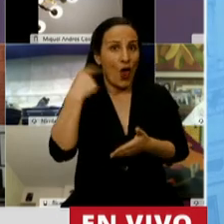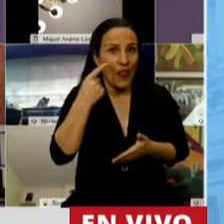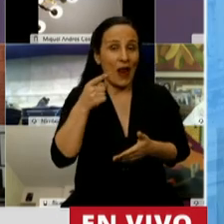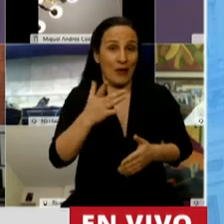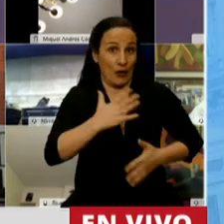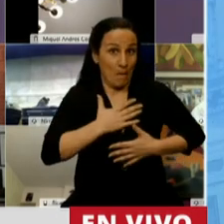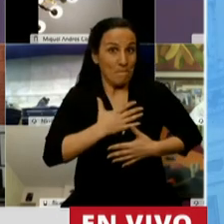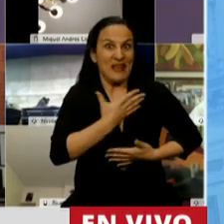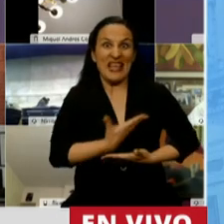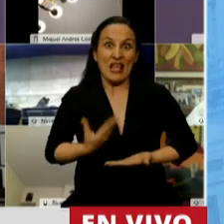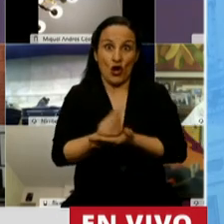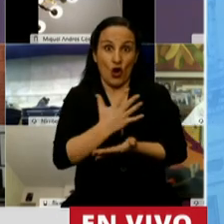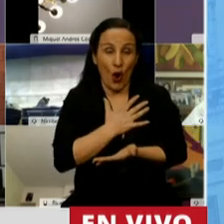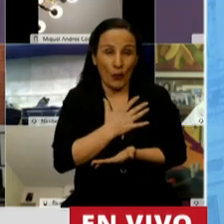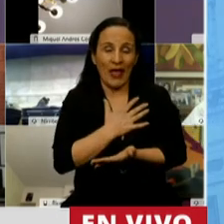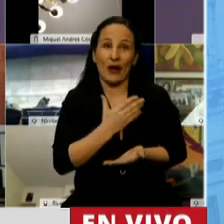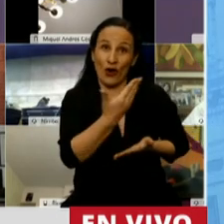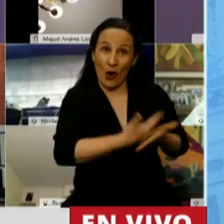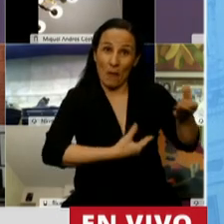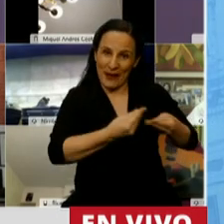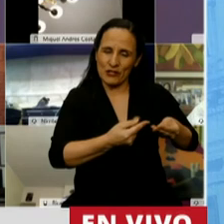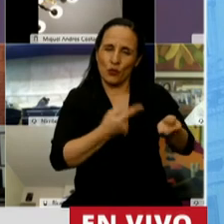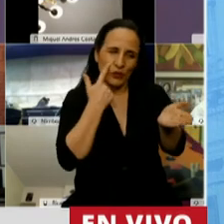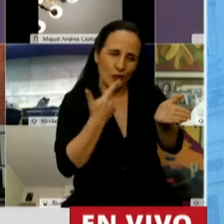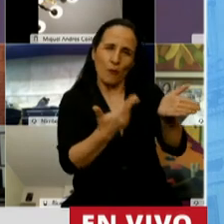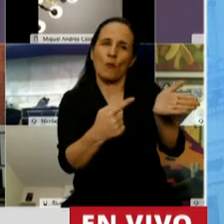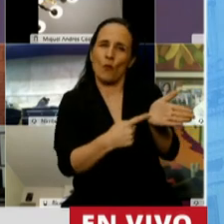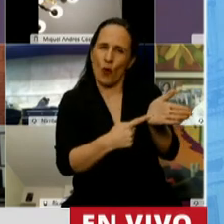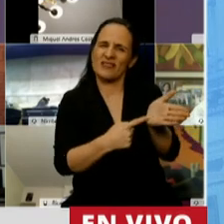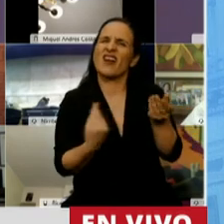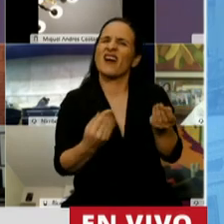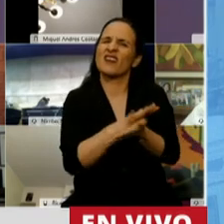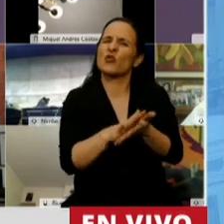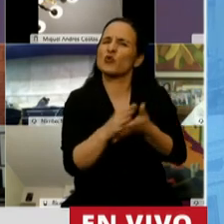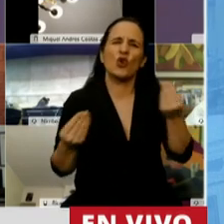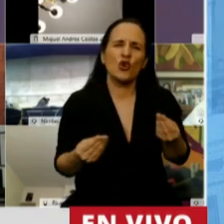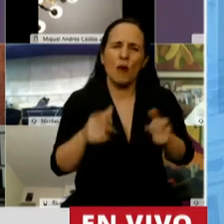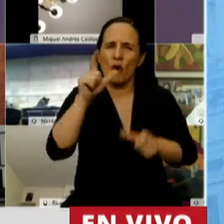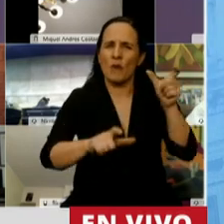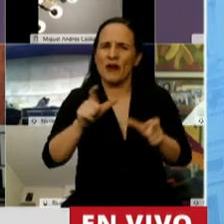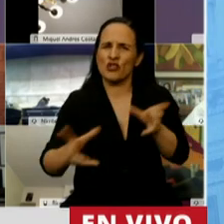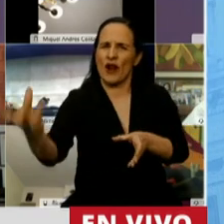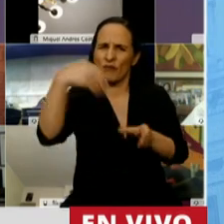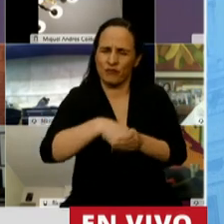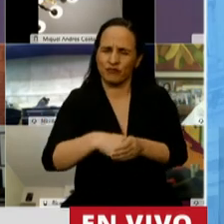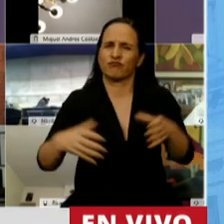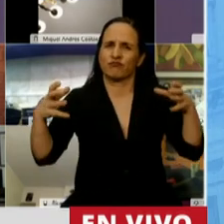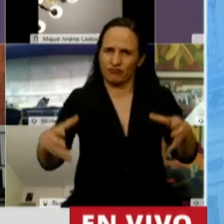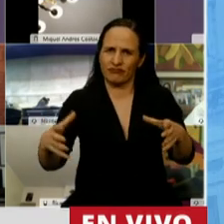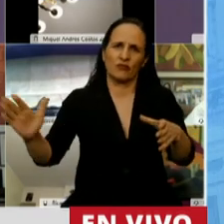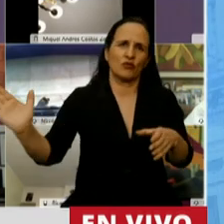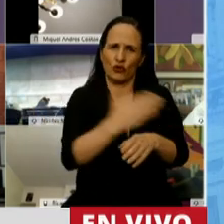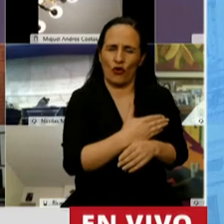mi gobierno, le afirma con este presupuesto que la salida es con todos. Con toda la gente incluida. Con todos los